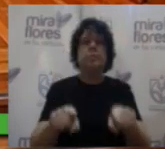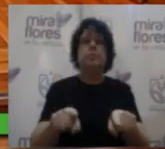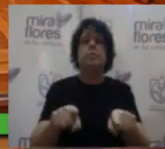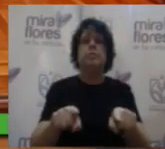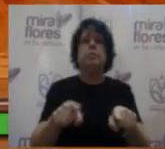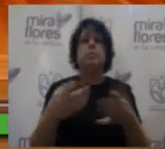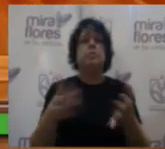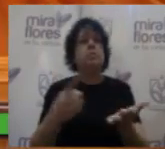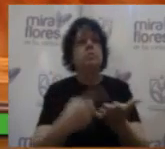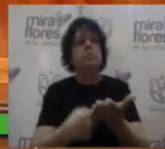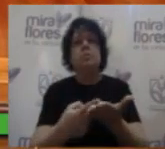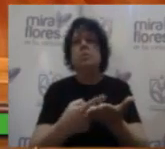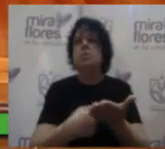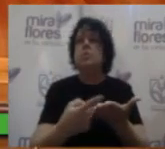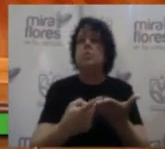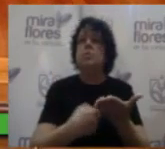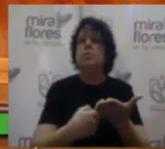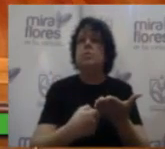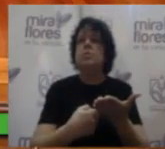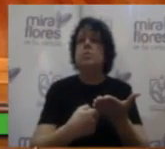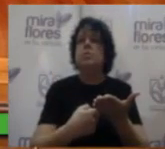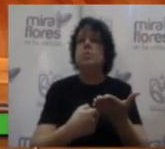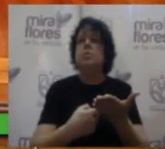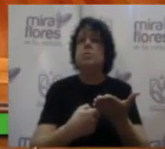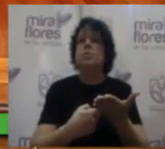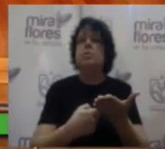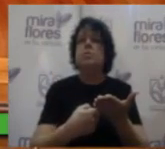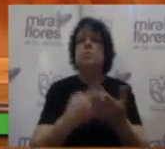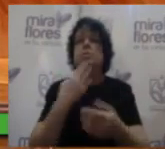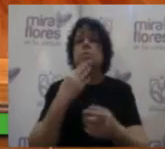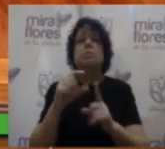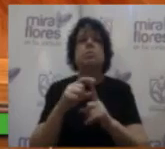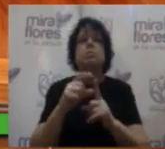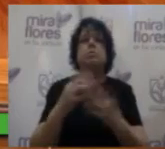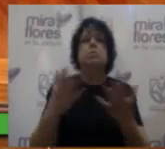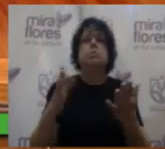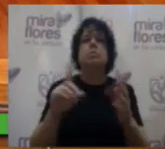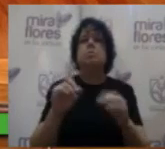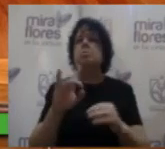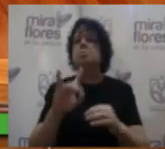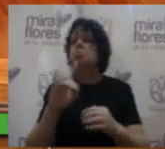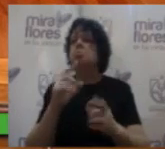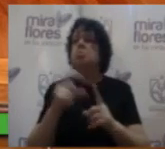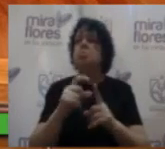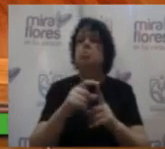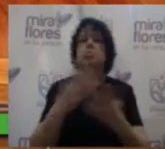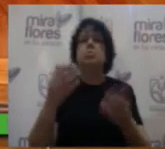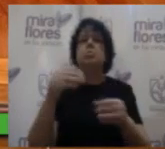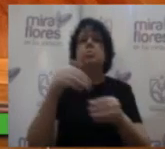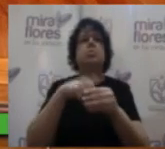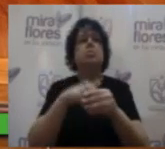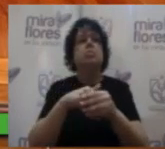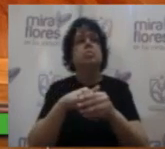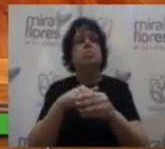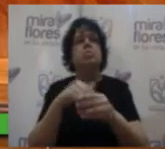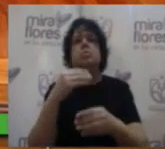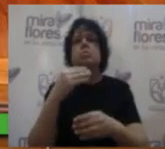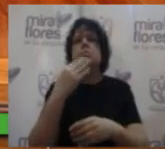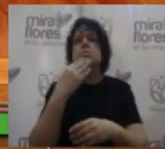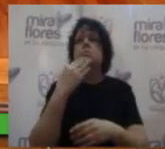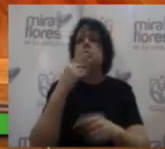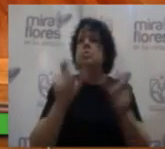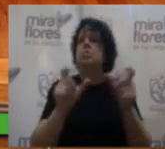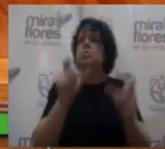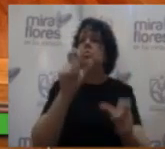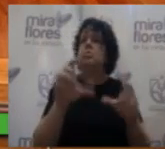debate ofrezco el uso de la palabra Si no hay uso de la palabra procederemos al voto a aquellos miembros del Consejo que estén a favor sirvanse